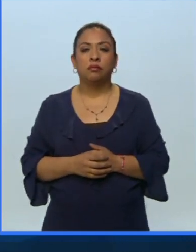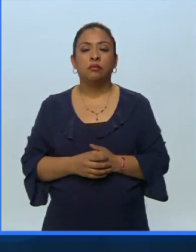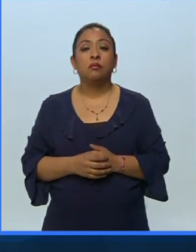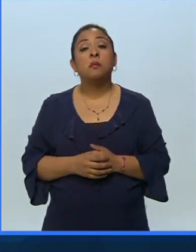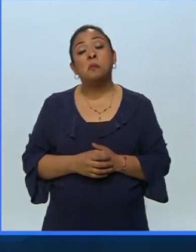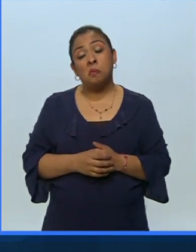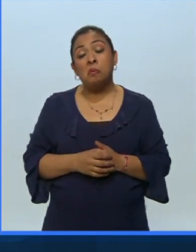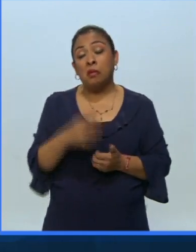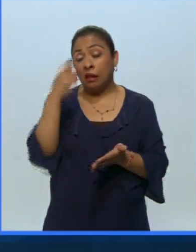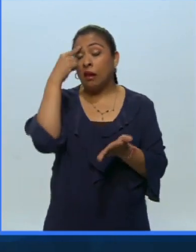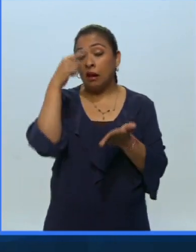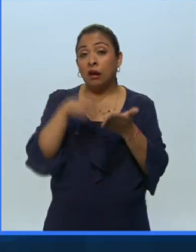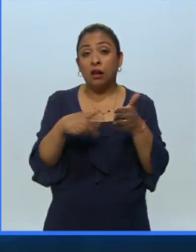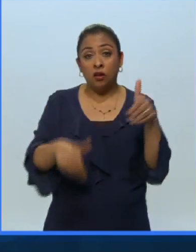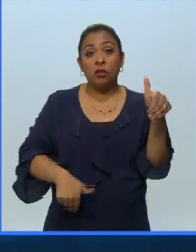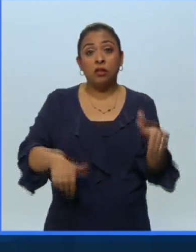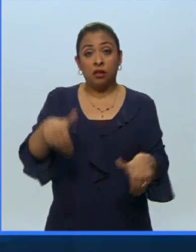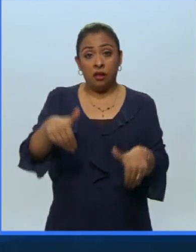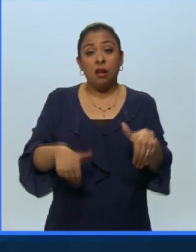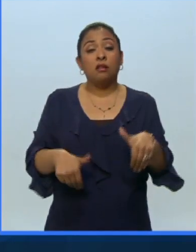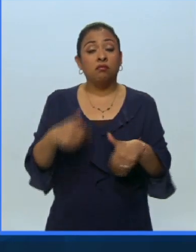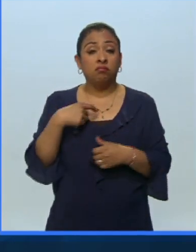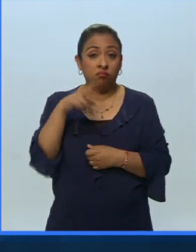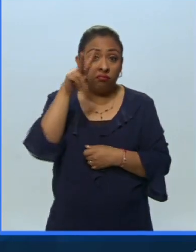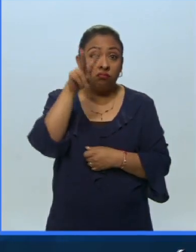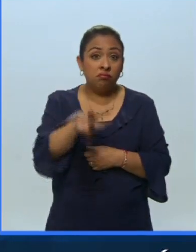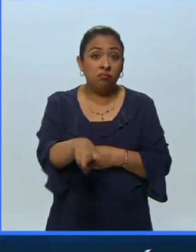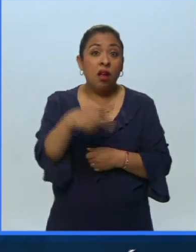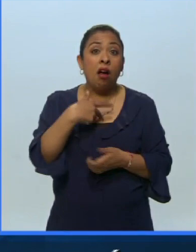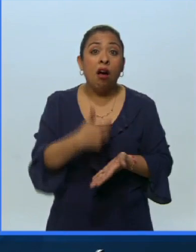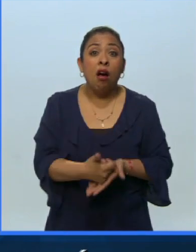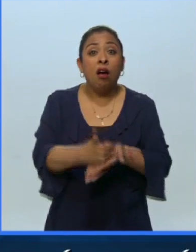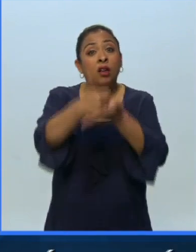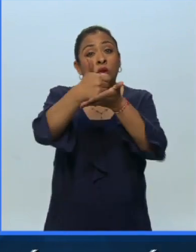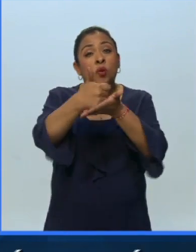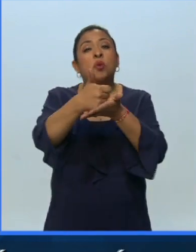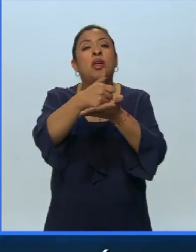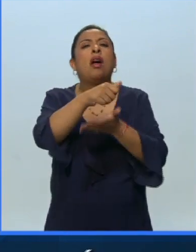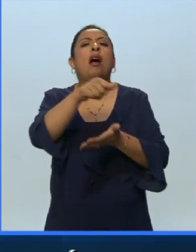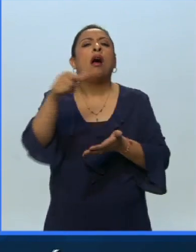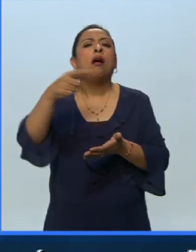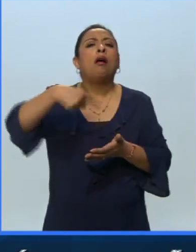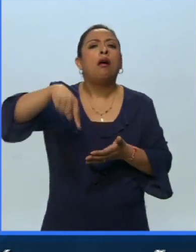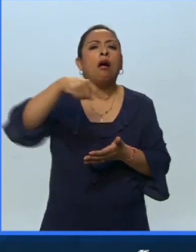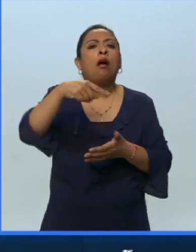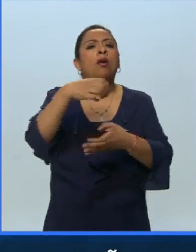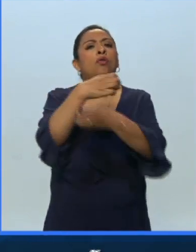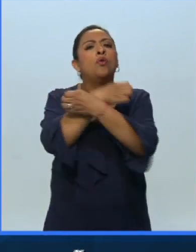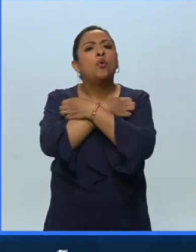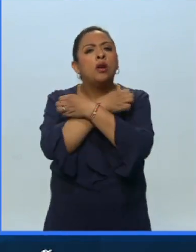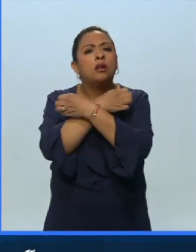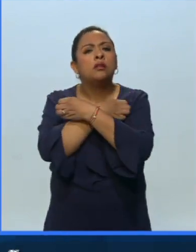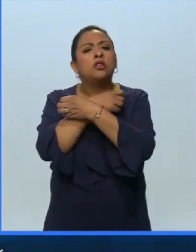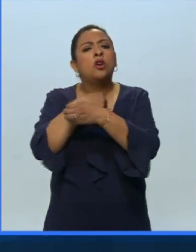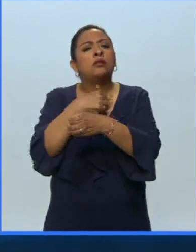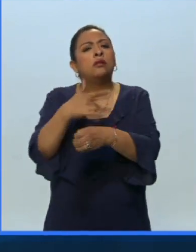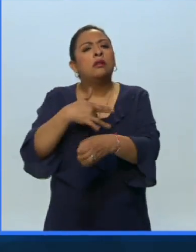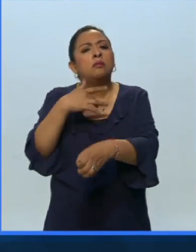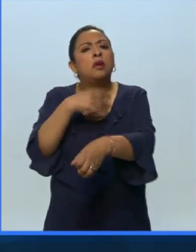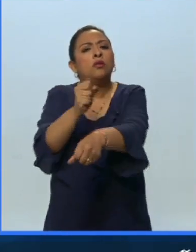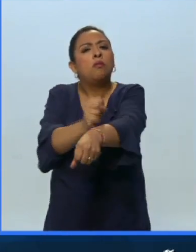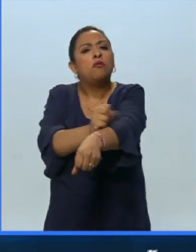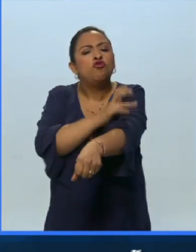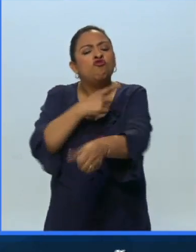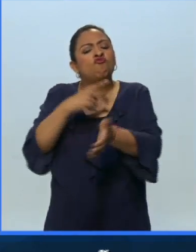Creo que el teatro es en realidad un medio para que podamos educar nuestras emociones, nuestros